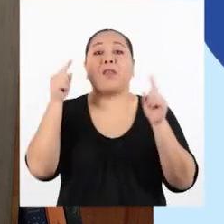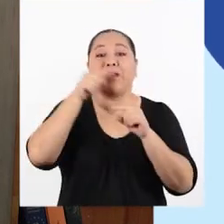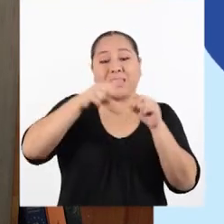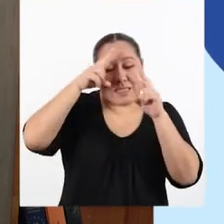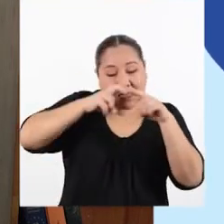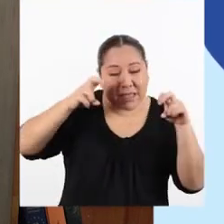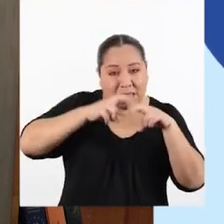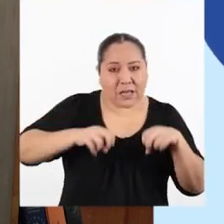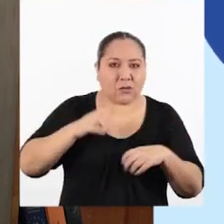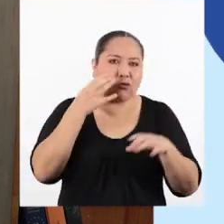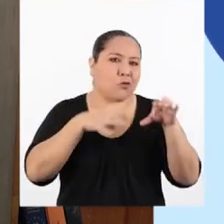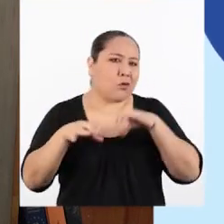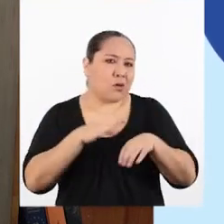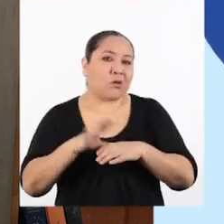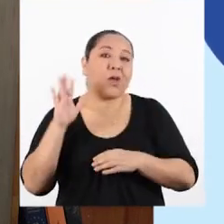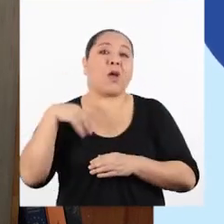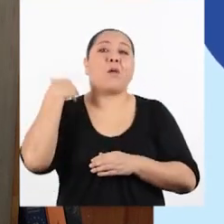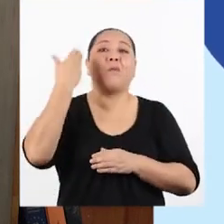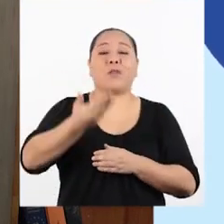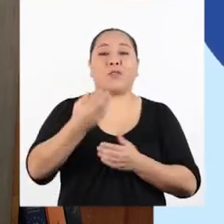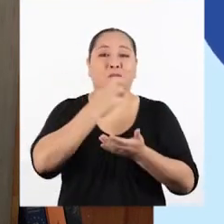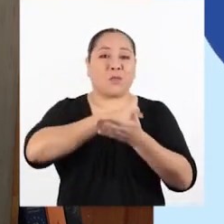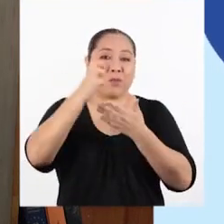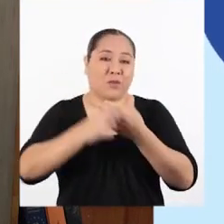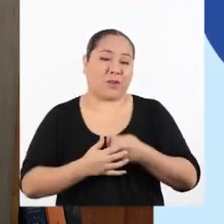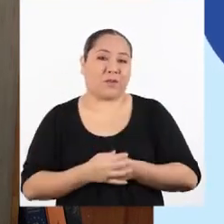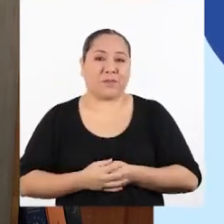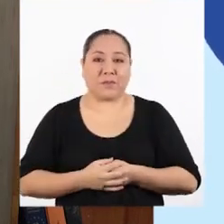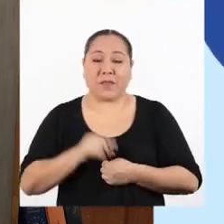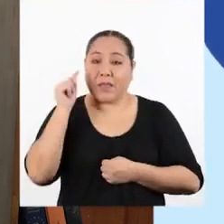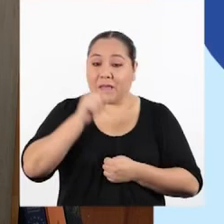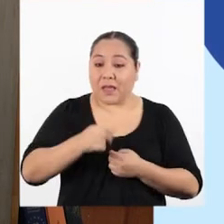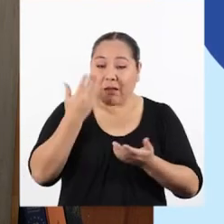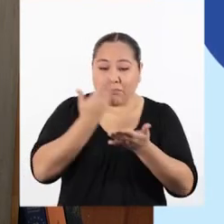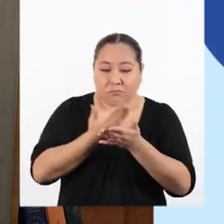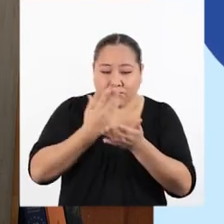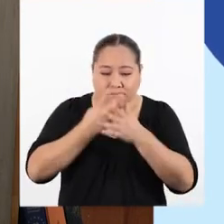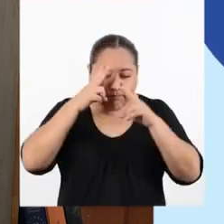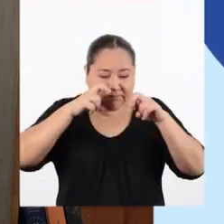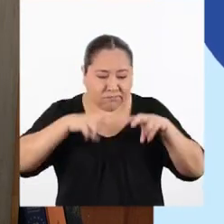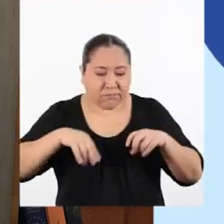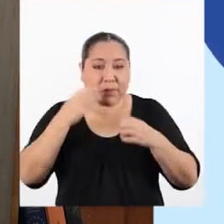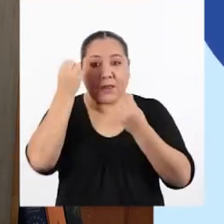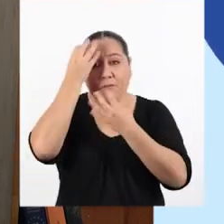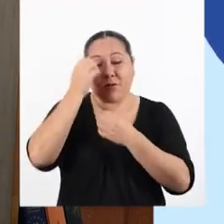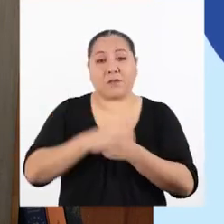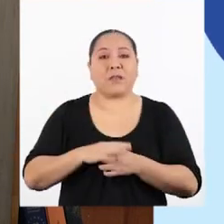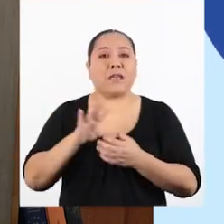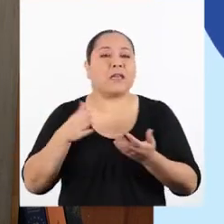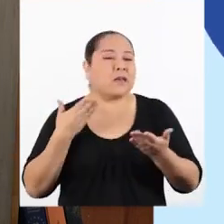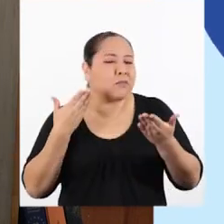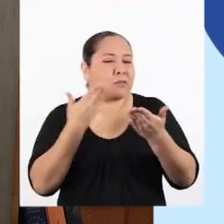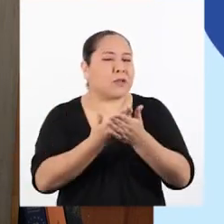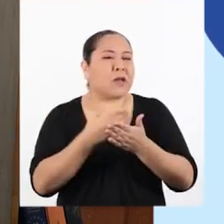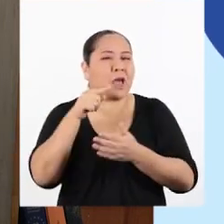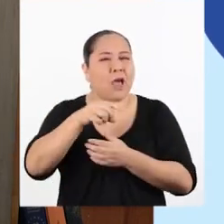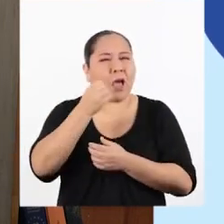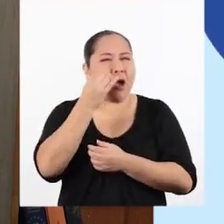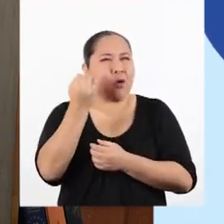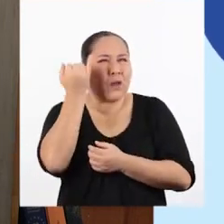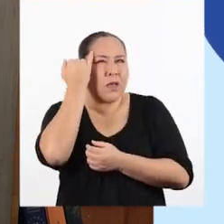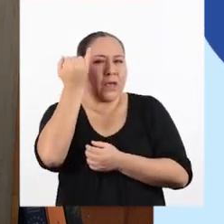análisis lo haremos en el próximo programa, en el que evaluaremos los datos. Llegaremos a alguna